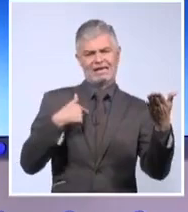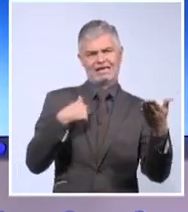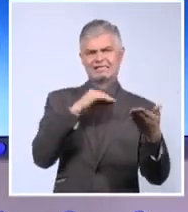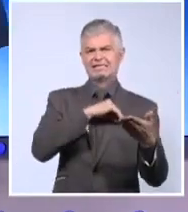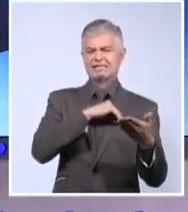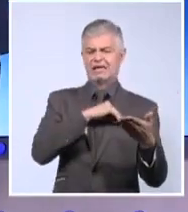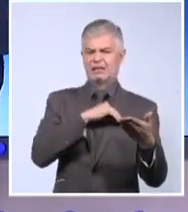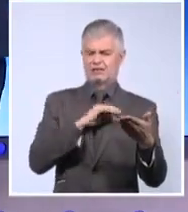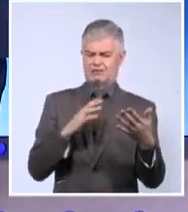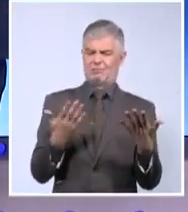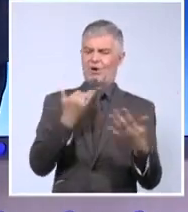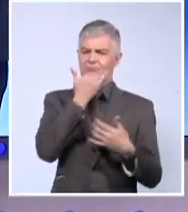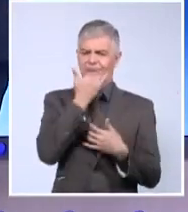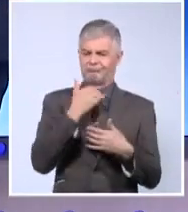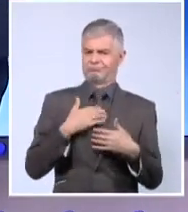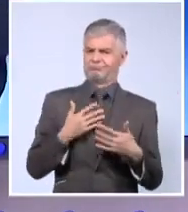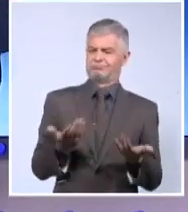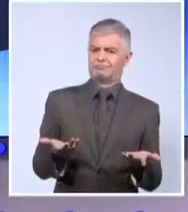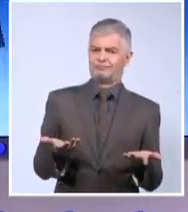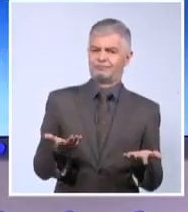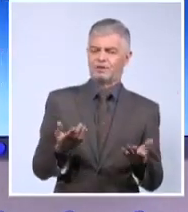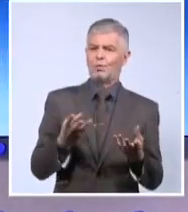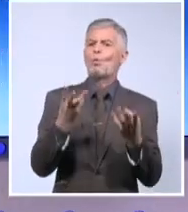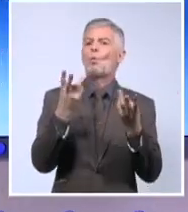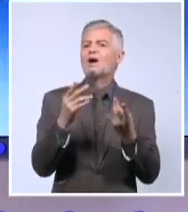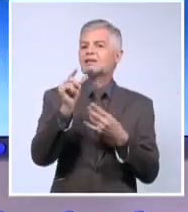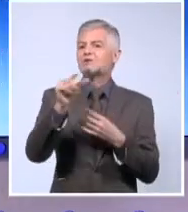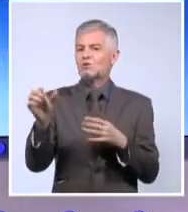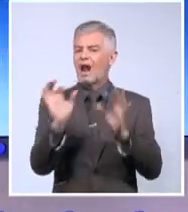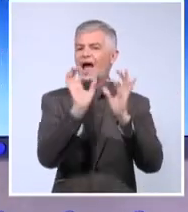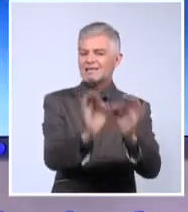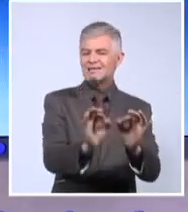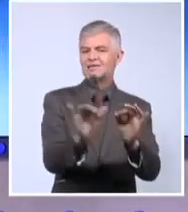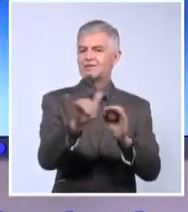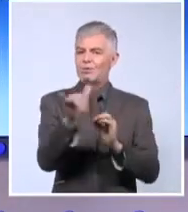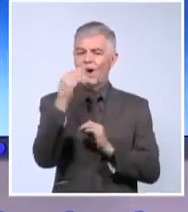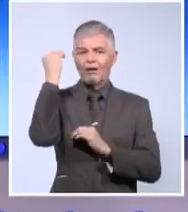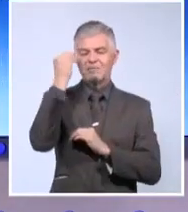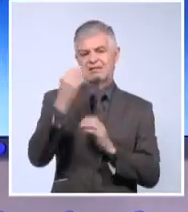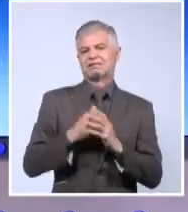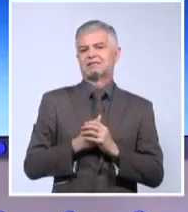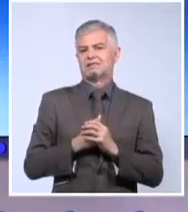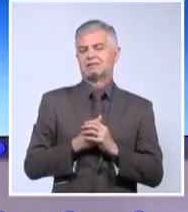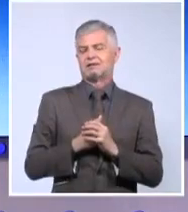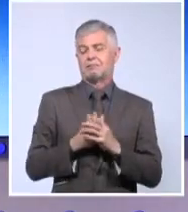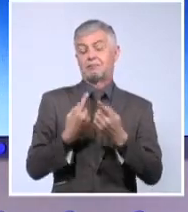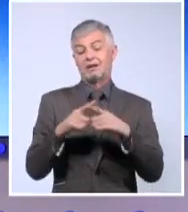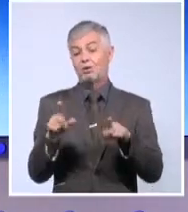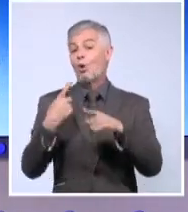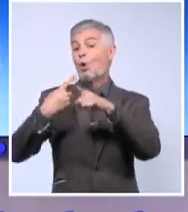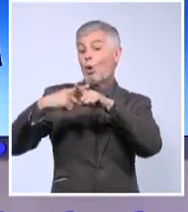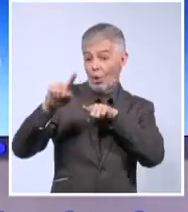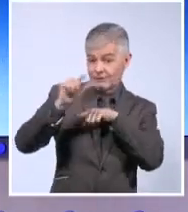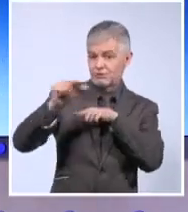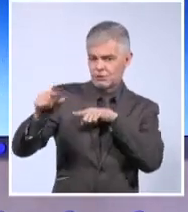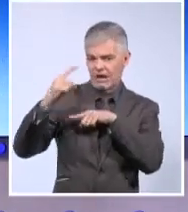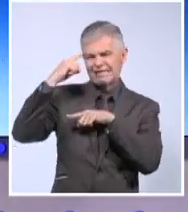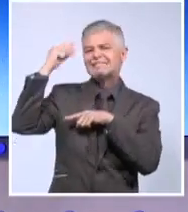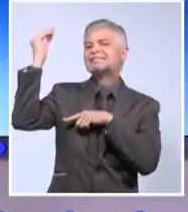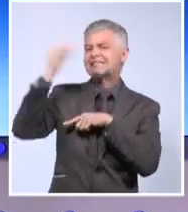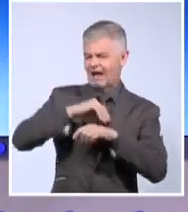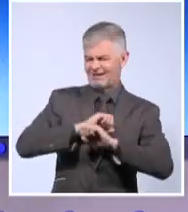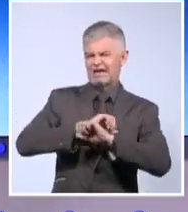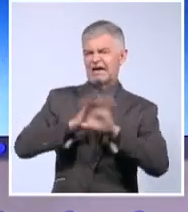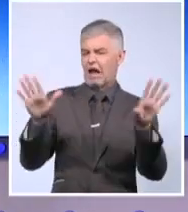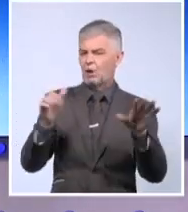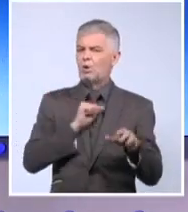sería cuántos pudieran estar ahí y pensar lo mismo. Pero también sabemos que otros sí saben claramente qué es lo que quieren,